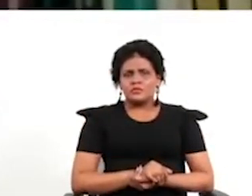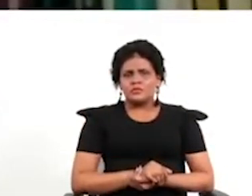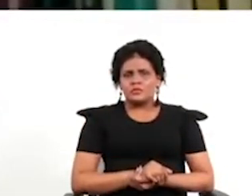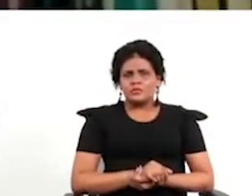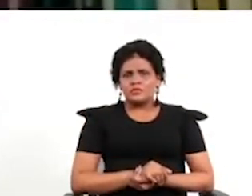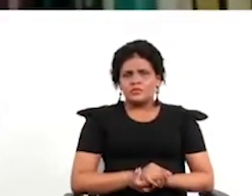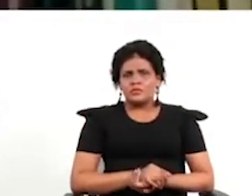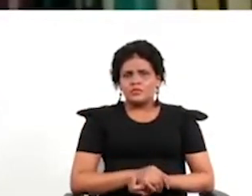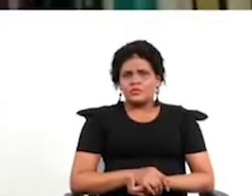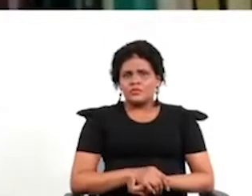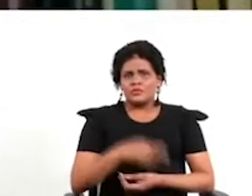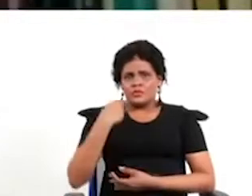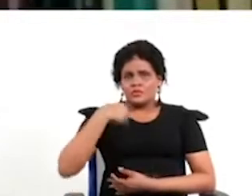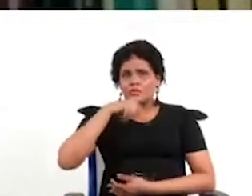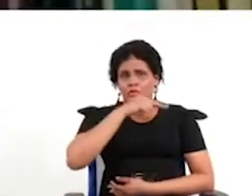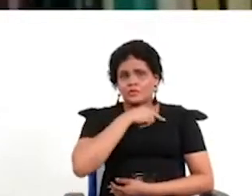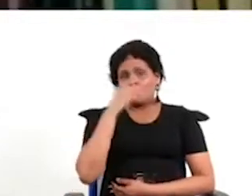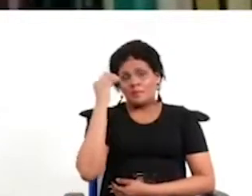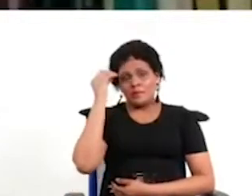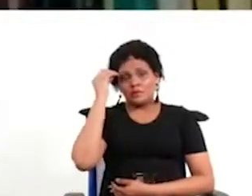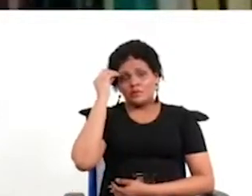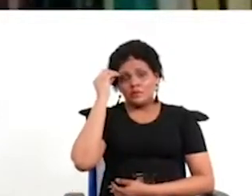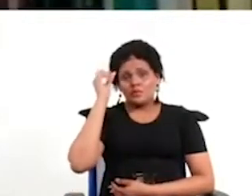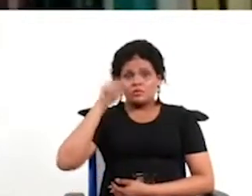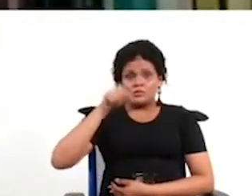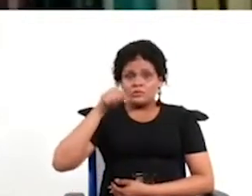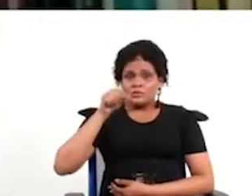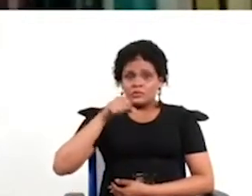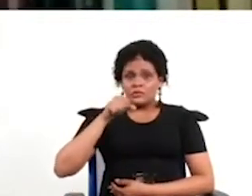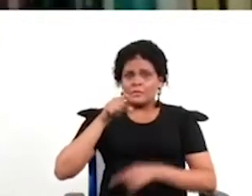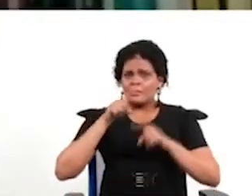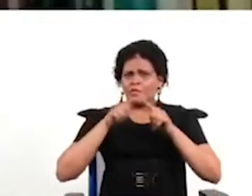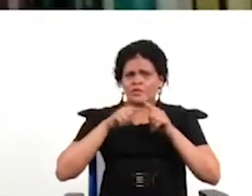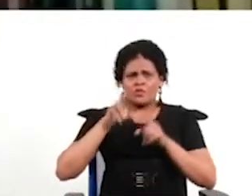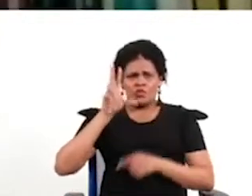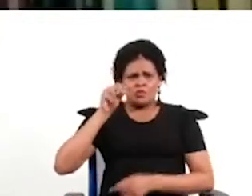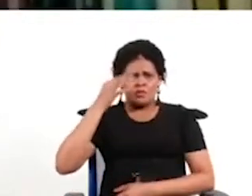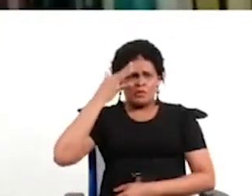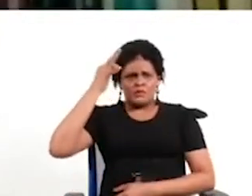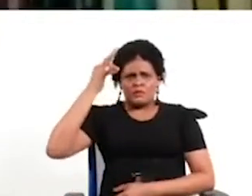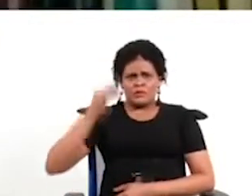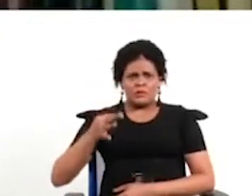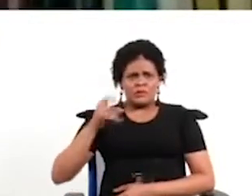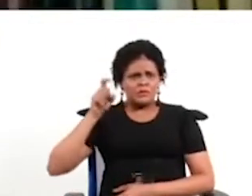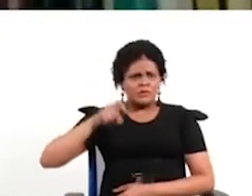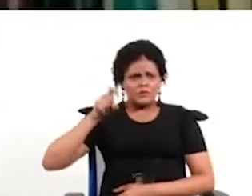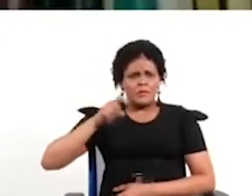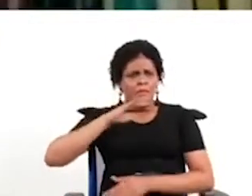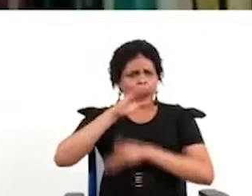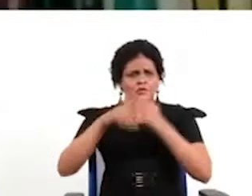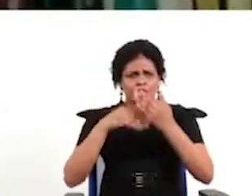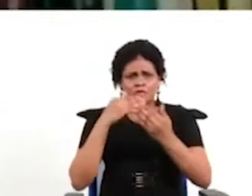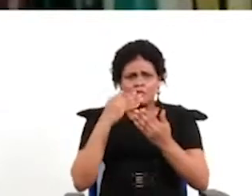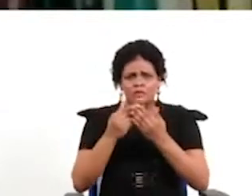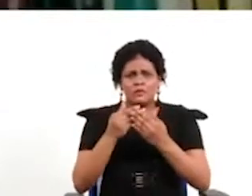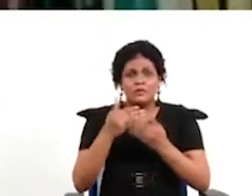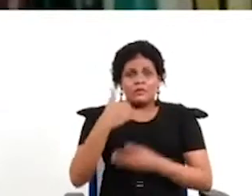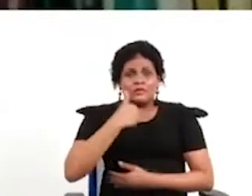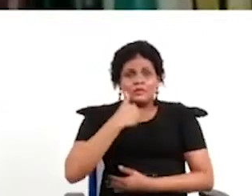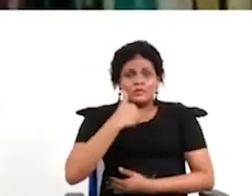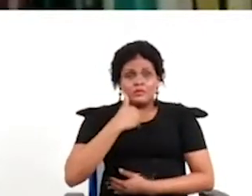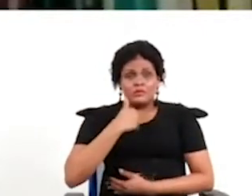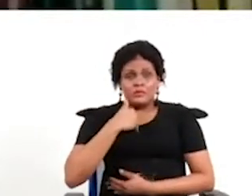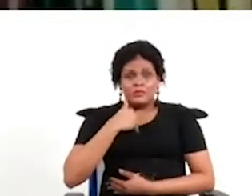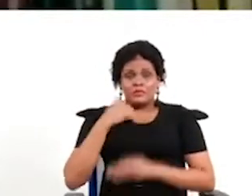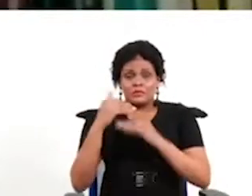mucho, porque originalmente yo pensaba que sí, yo creo que no necesariamente, pero ante todo, lo que hay que tener es una